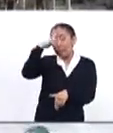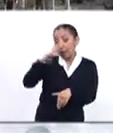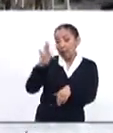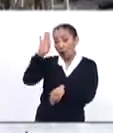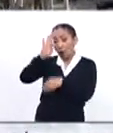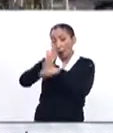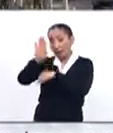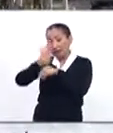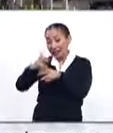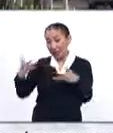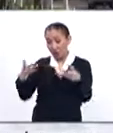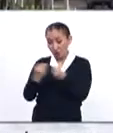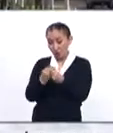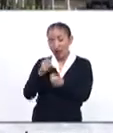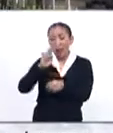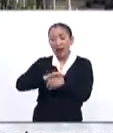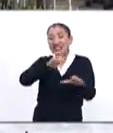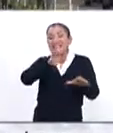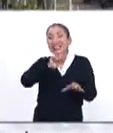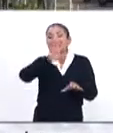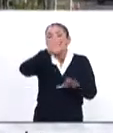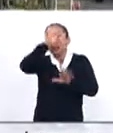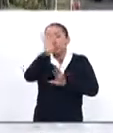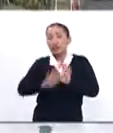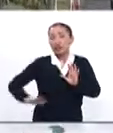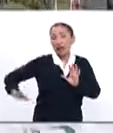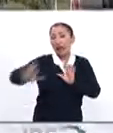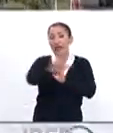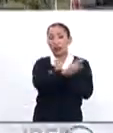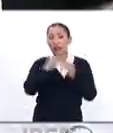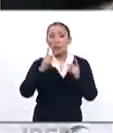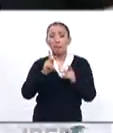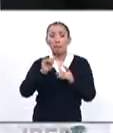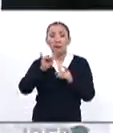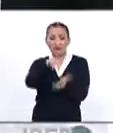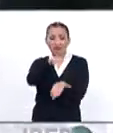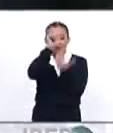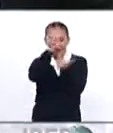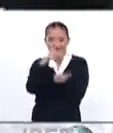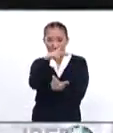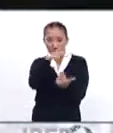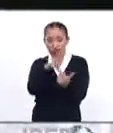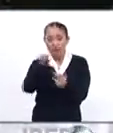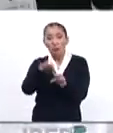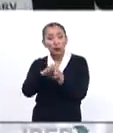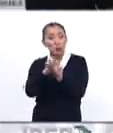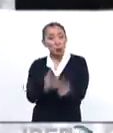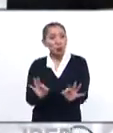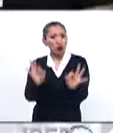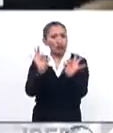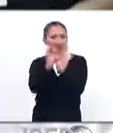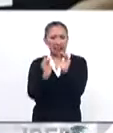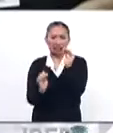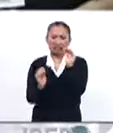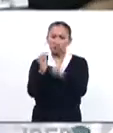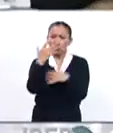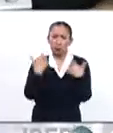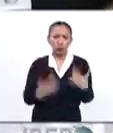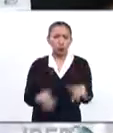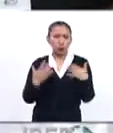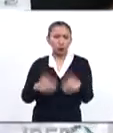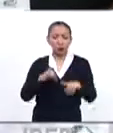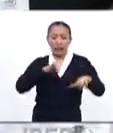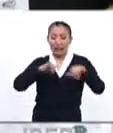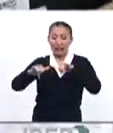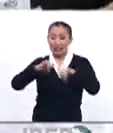y Brasil, que en conjunto suman más del 65% del tipo regional, pues fueron elecciones de gran calado y de gran importancia